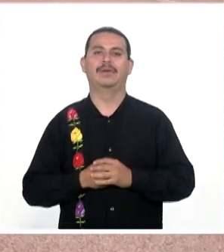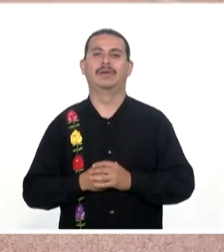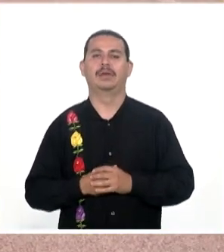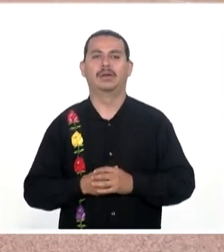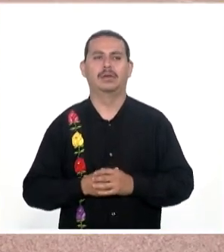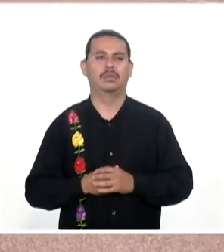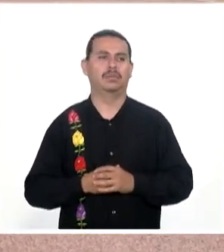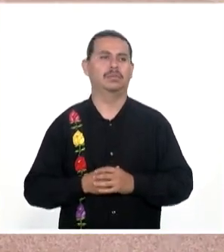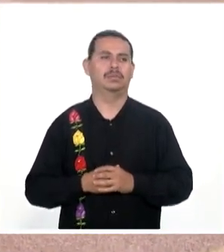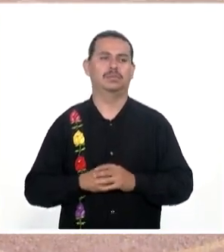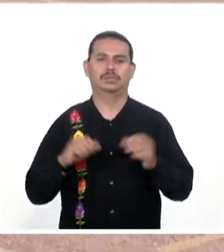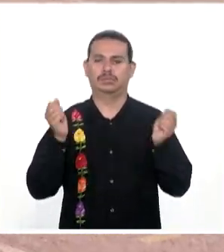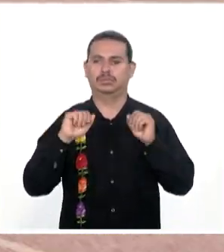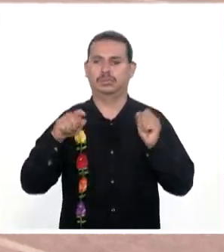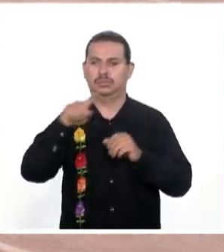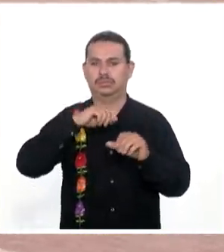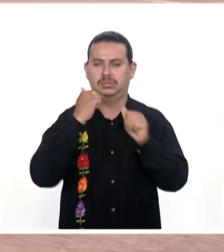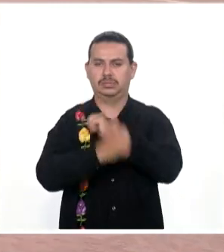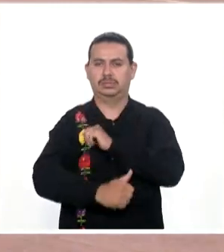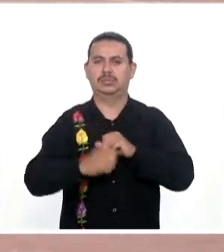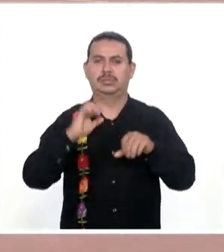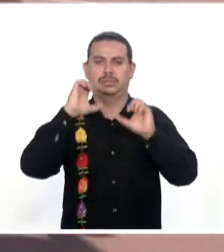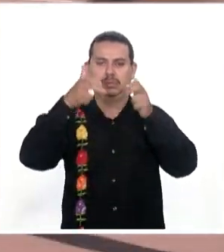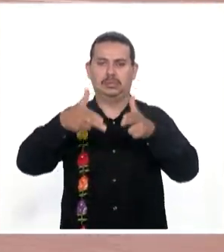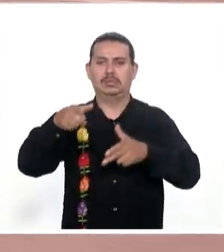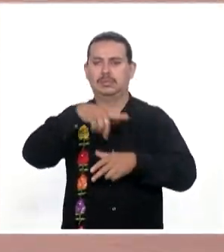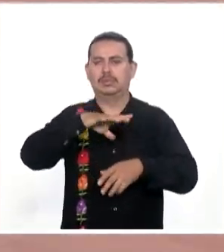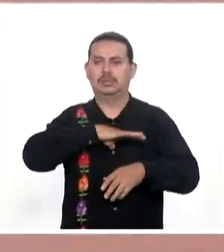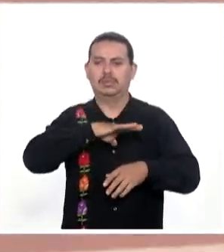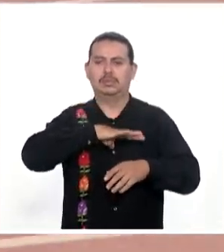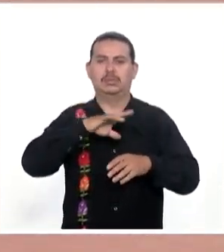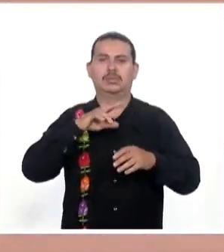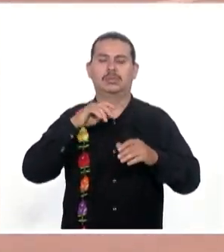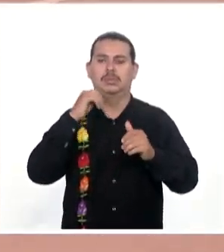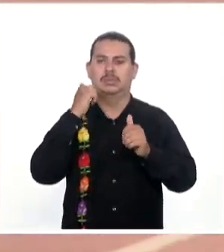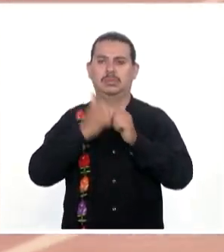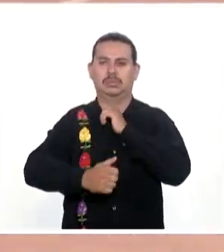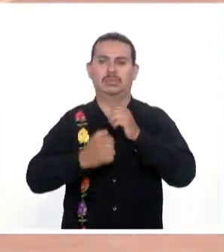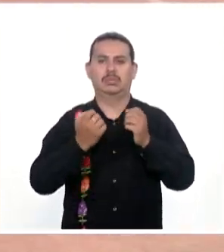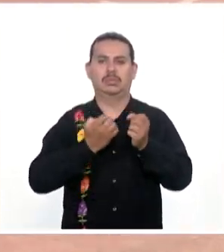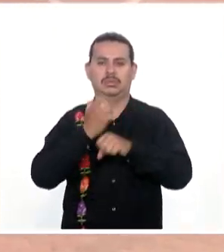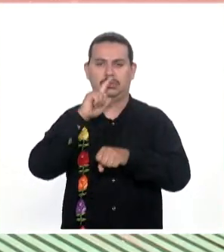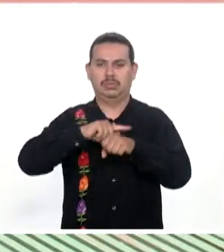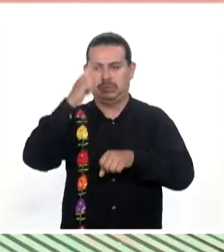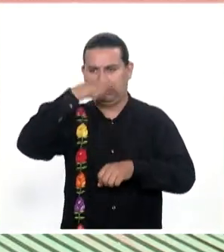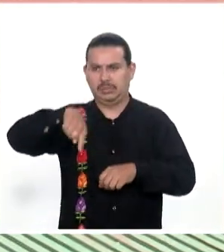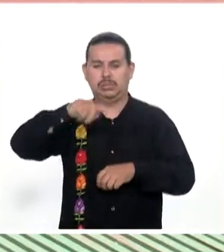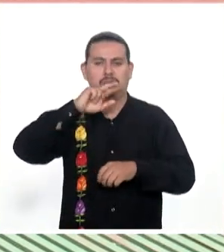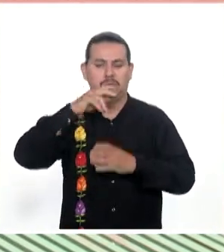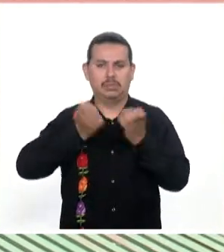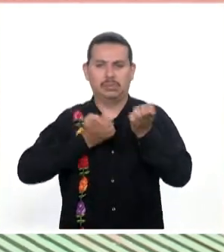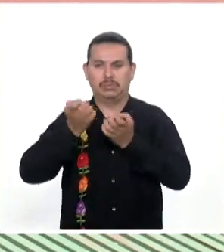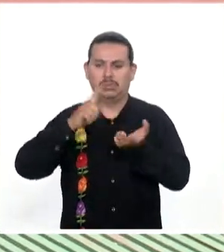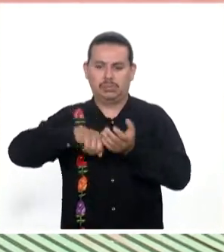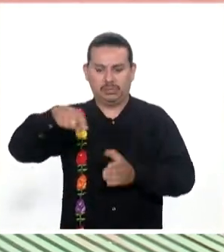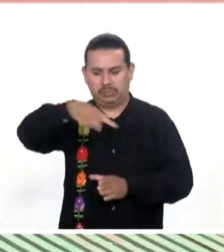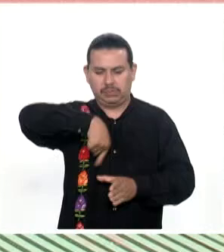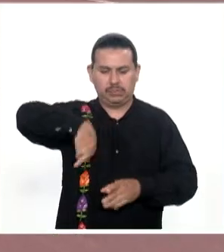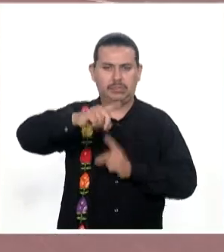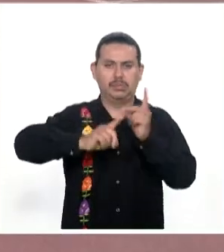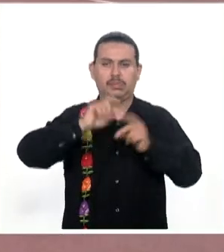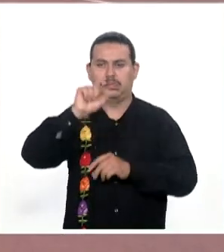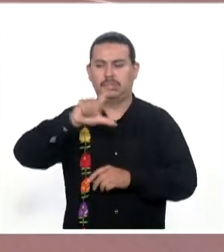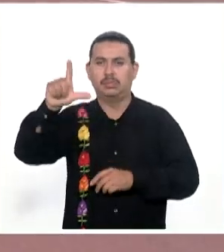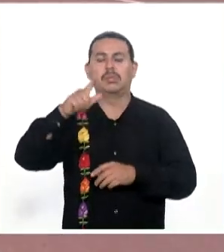Rumbo al macro Regional de atletismo En el vecino estado De Chiapas Se realizó La eliminatoria estatal En las distintas pruebas En la pista Del polideportivo